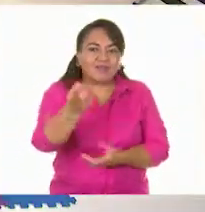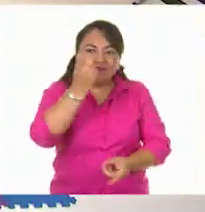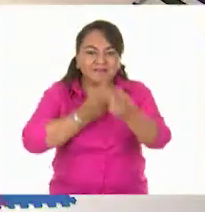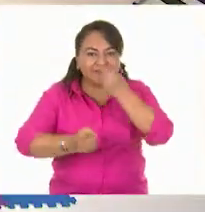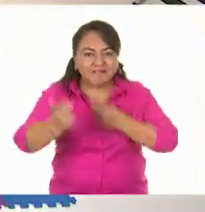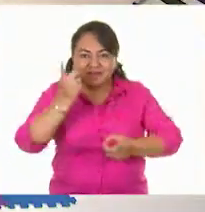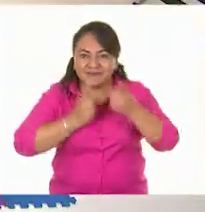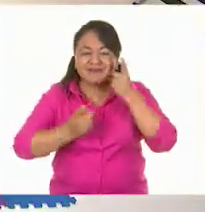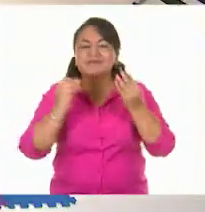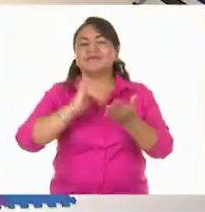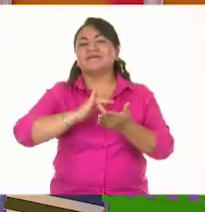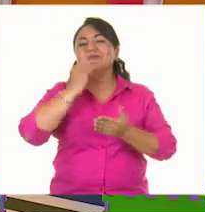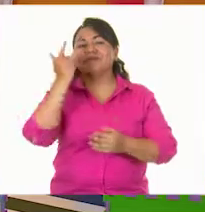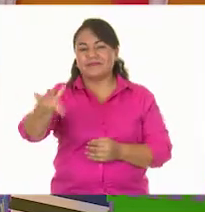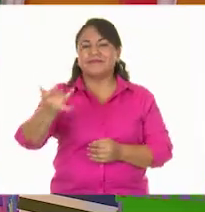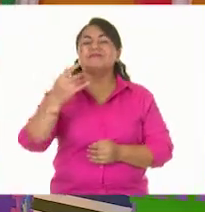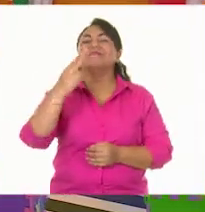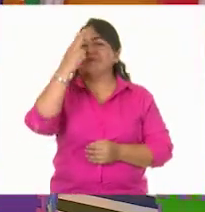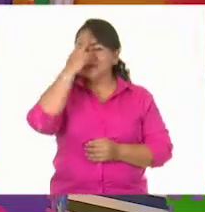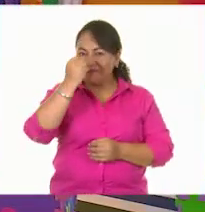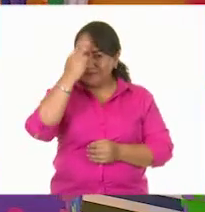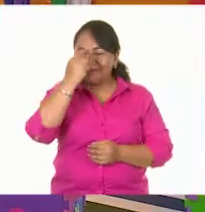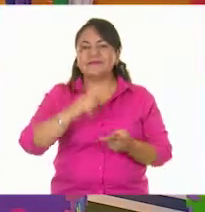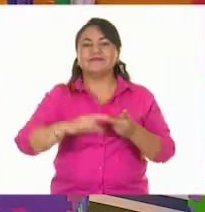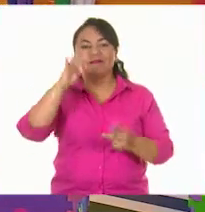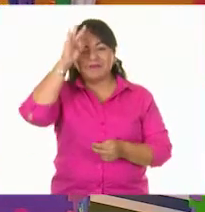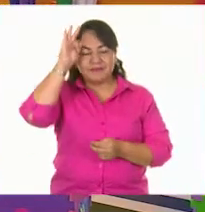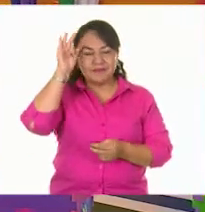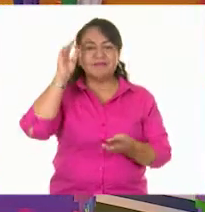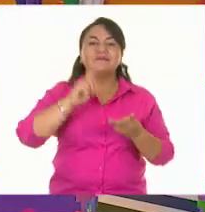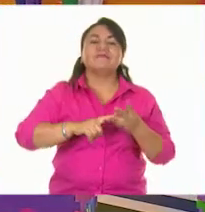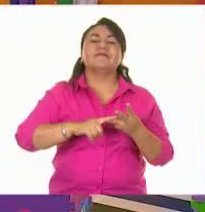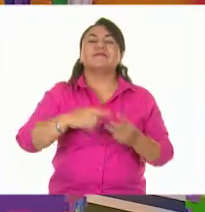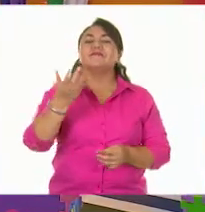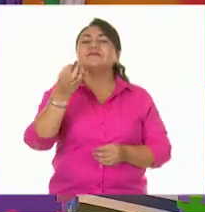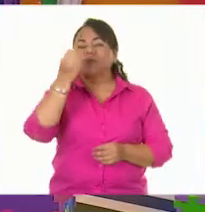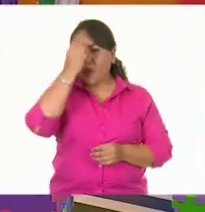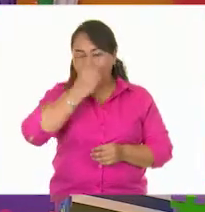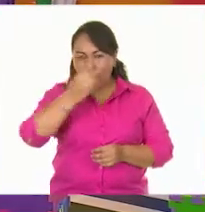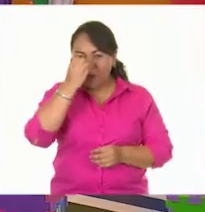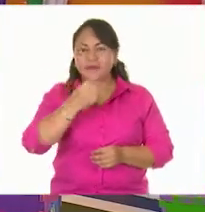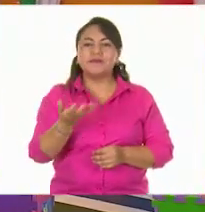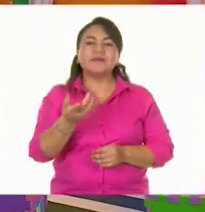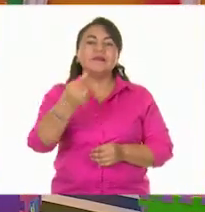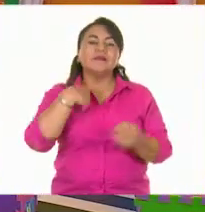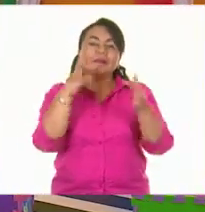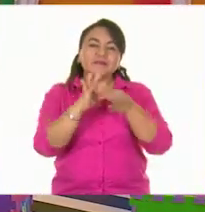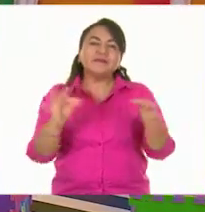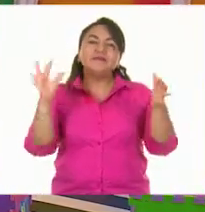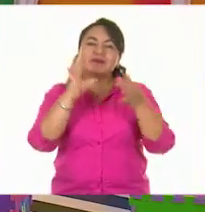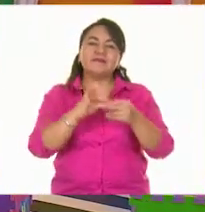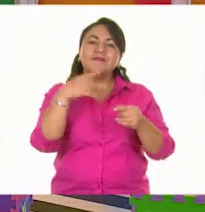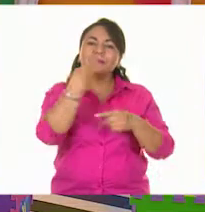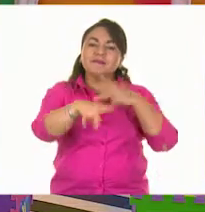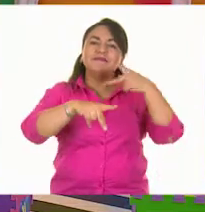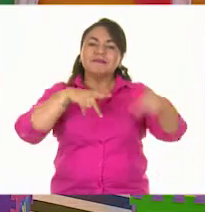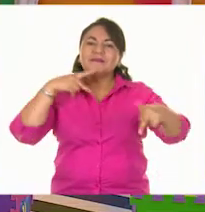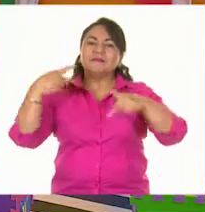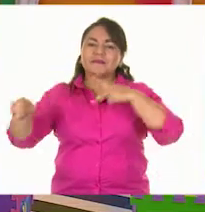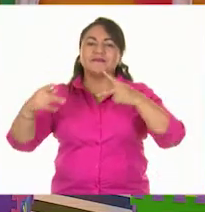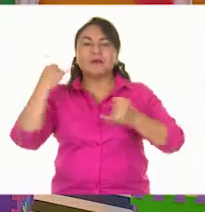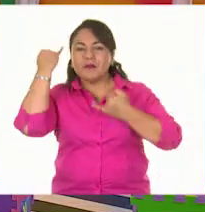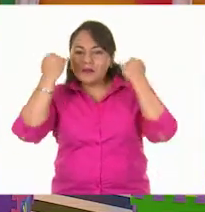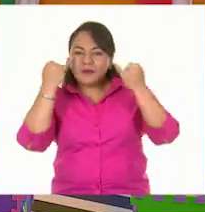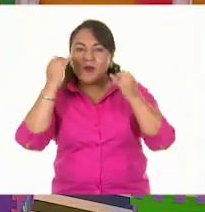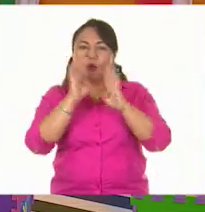Muchas gracias a Nicolette, a Fernando y a Oliver que nos compartieron sus observaciones para todas